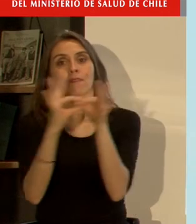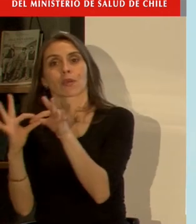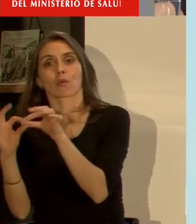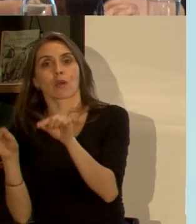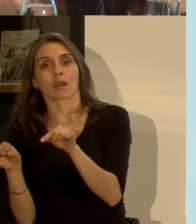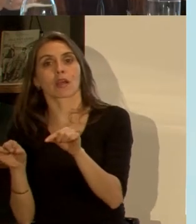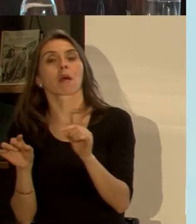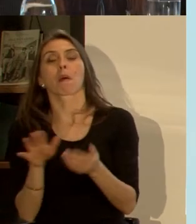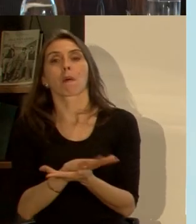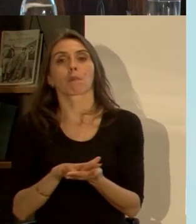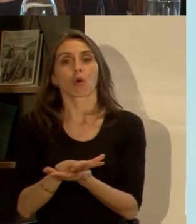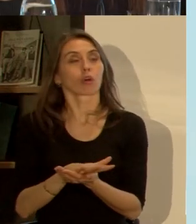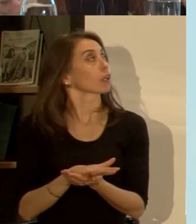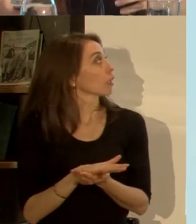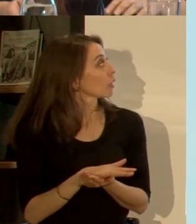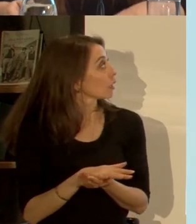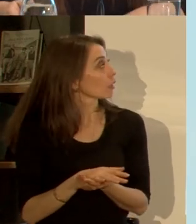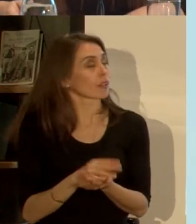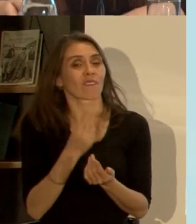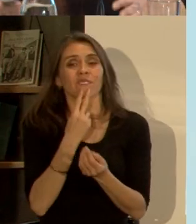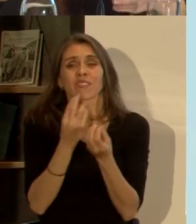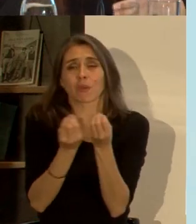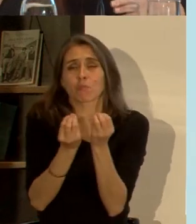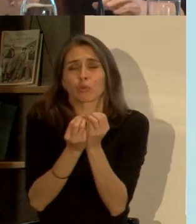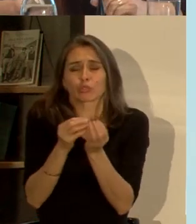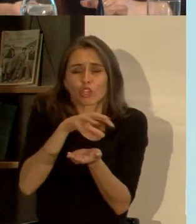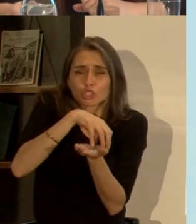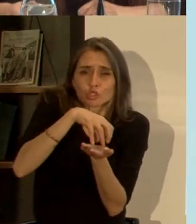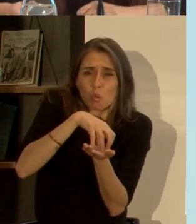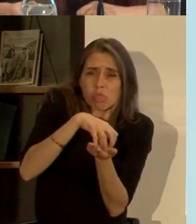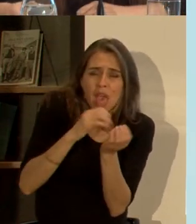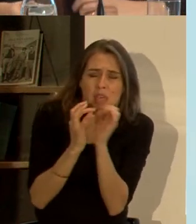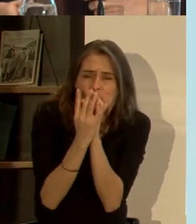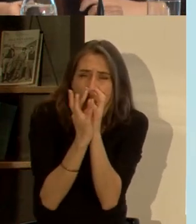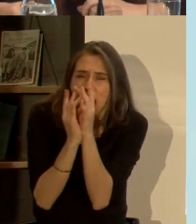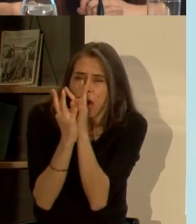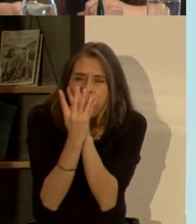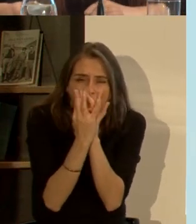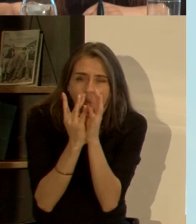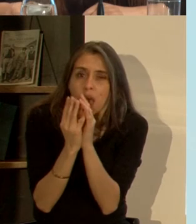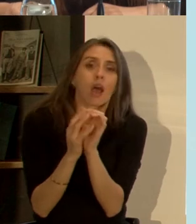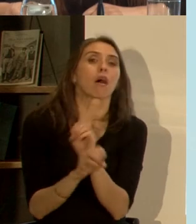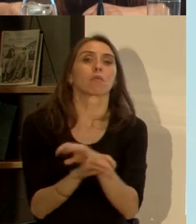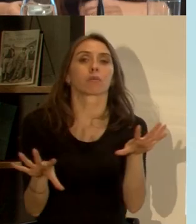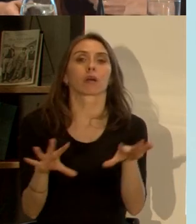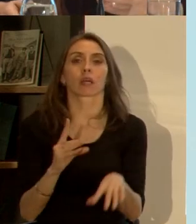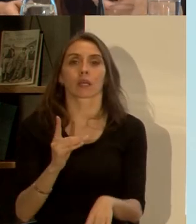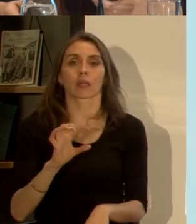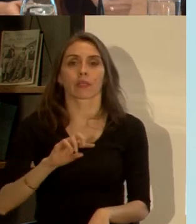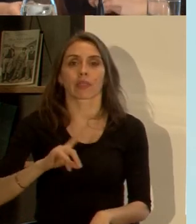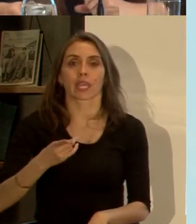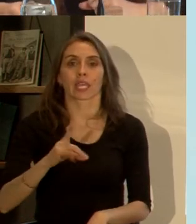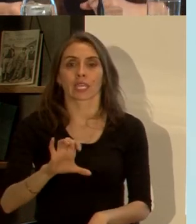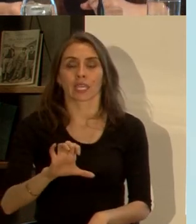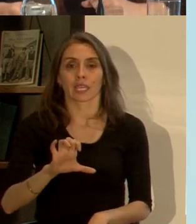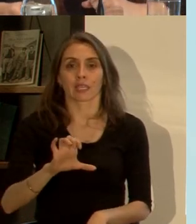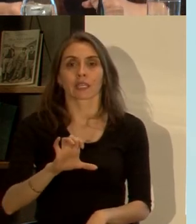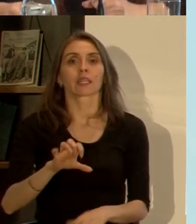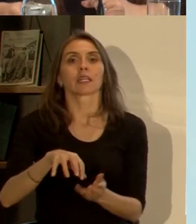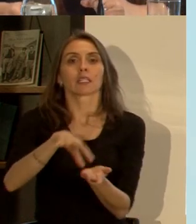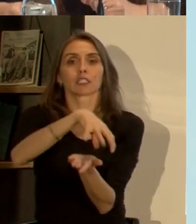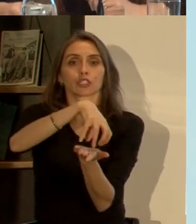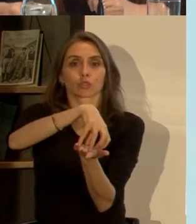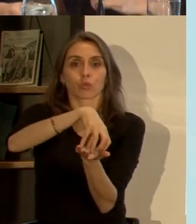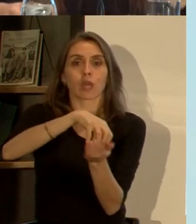si hay una hay urbanización hacinamiento urbano obviamente puede ocurrir por ejemplo un brote de dengue hablábamos de las